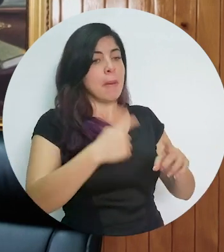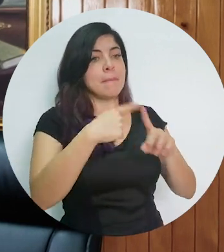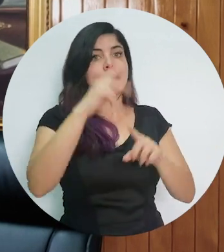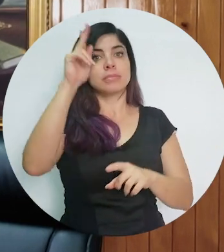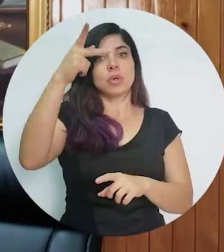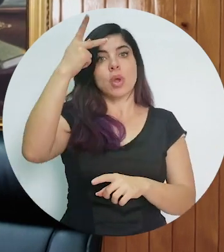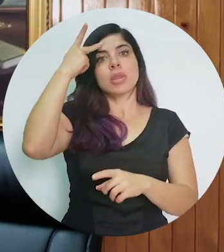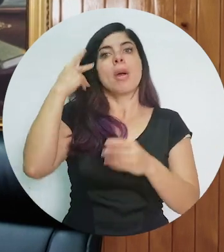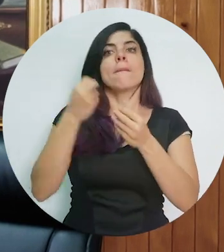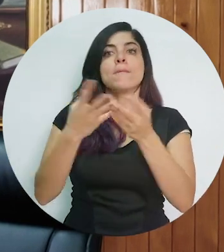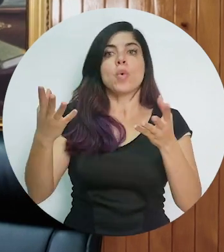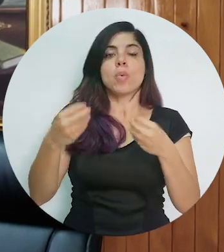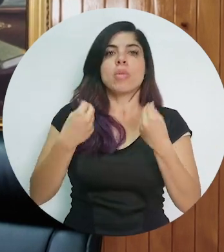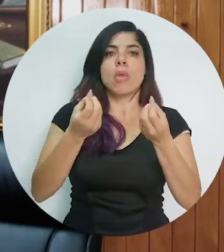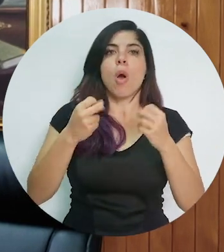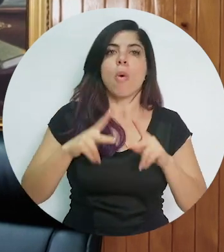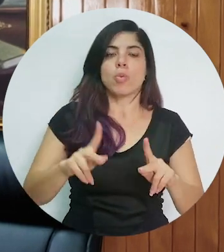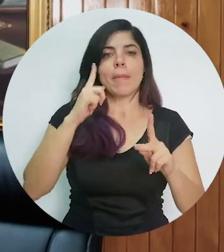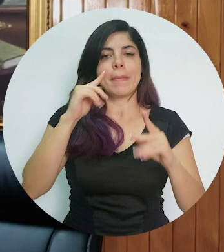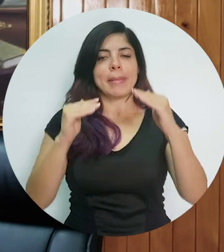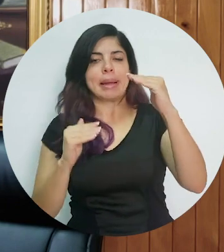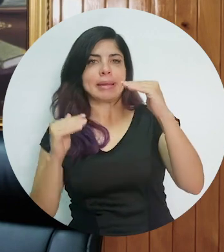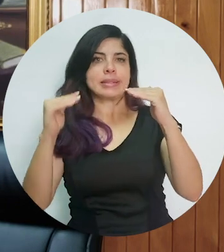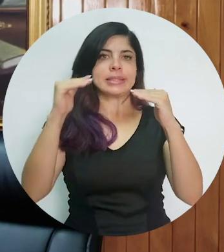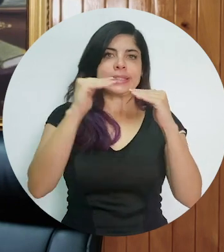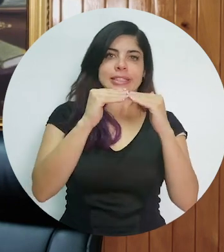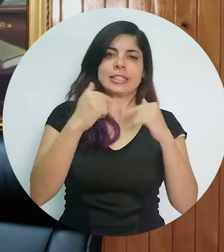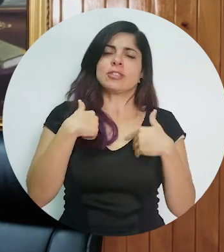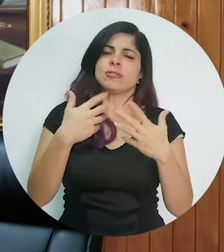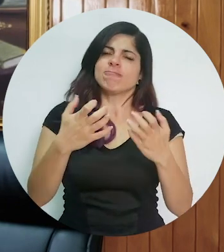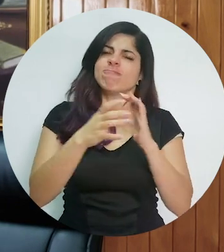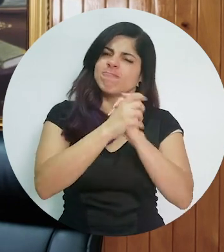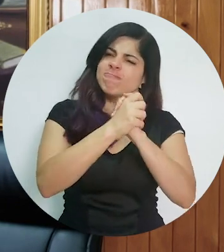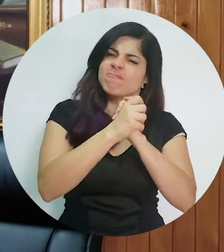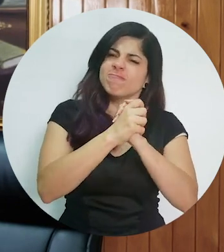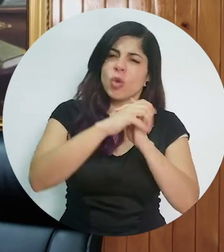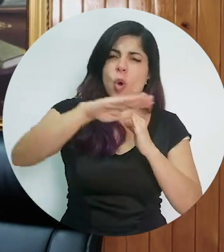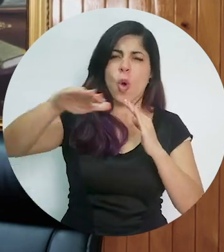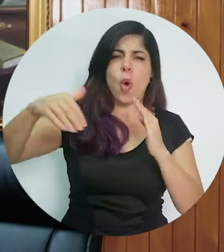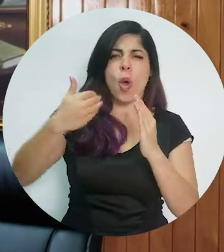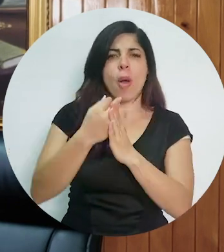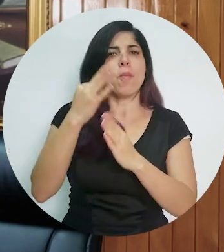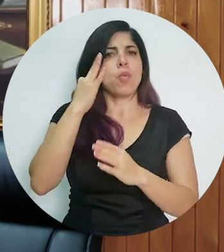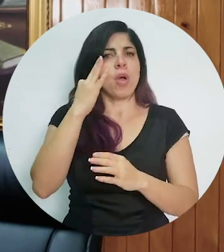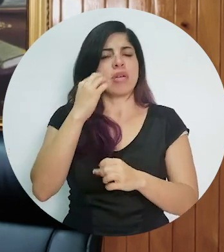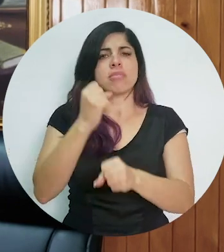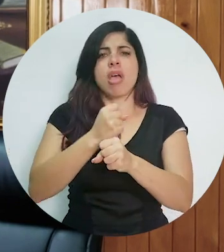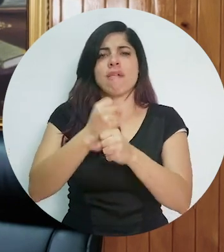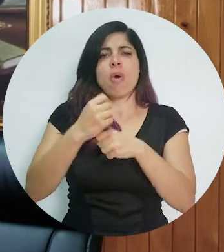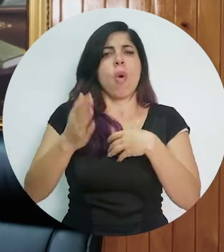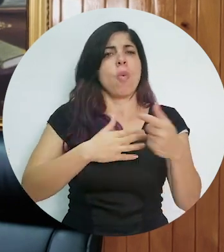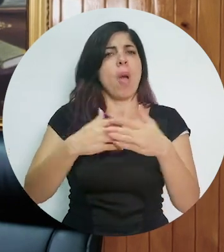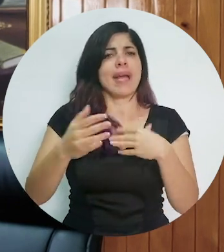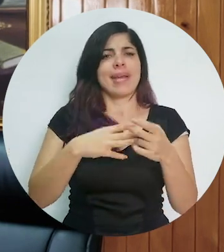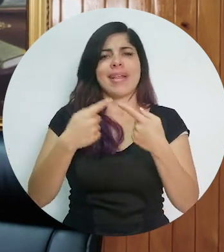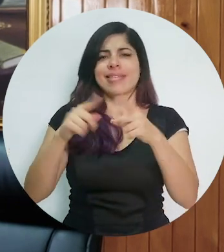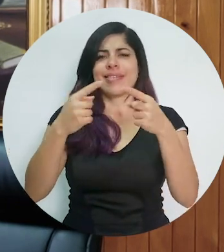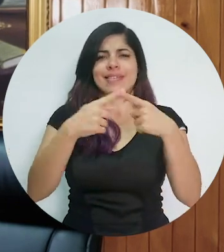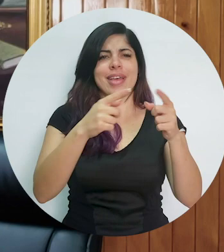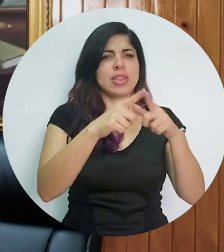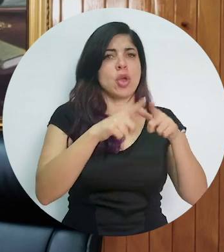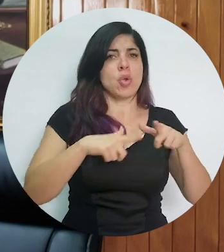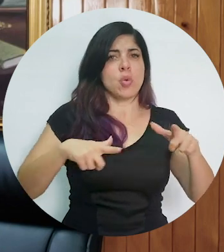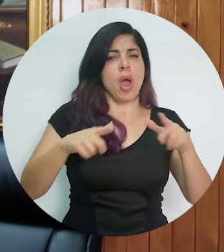políticas públicas que nos permitan disminuir las brechas. Quiero felicitar a todas las mujeres que desde su trabajo, cualquiera que esté sea, en los